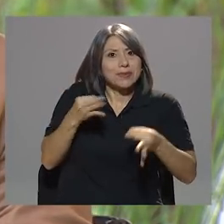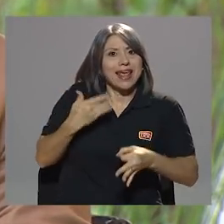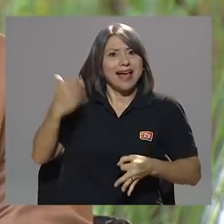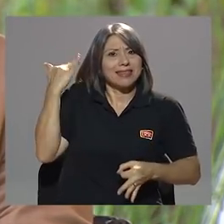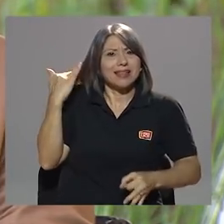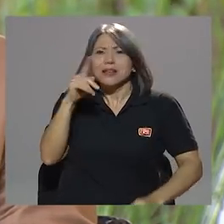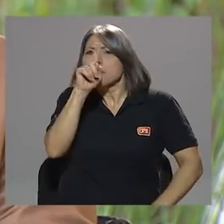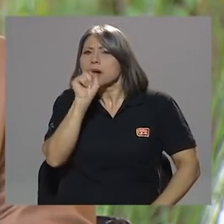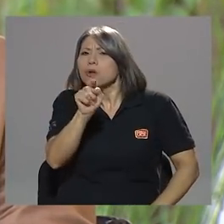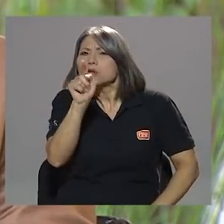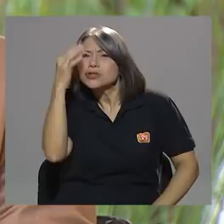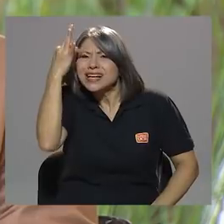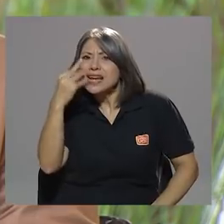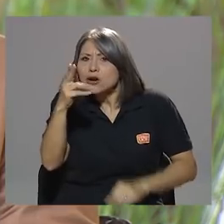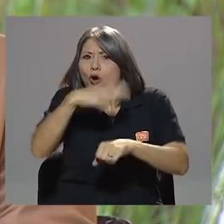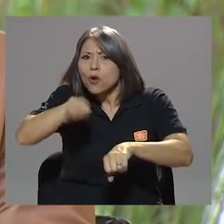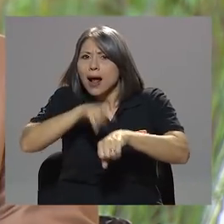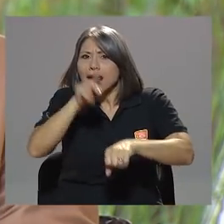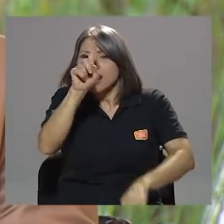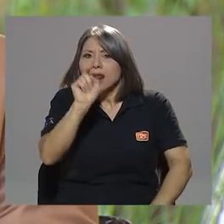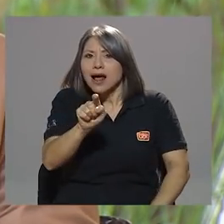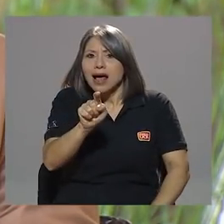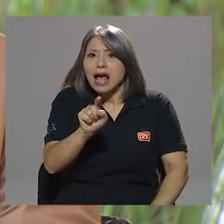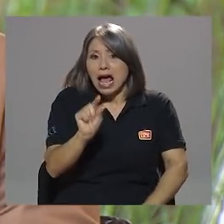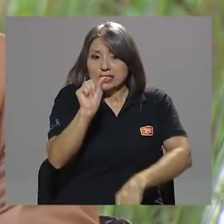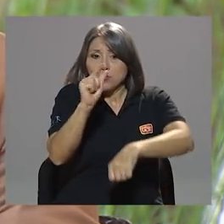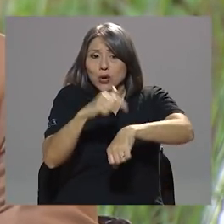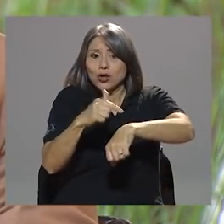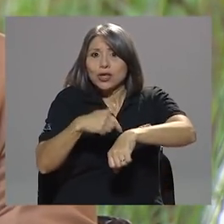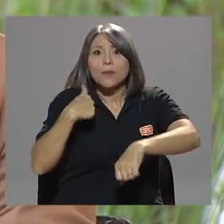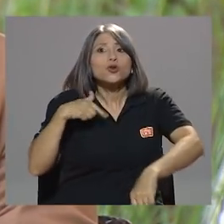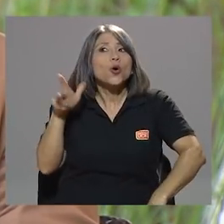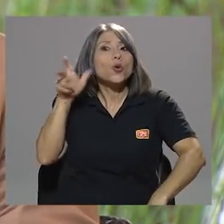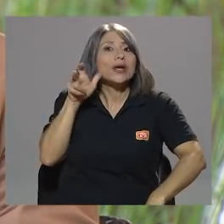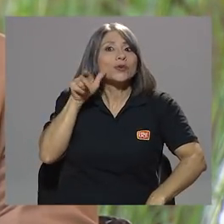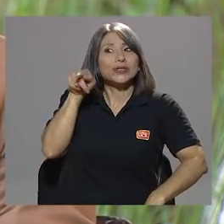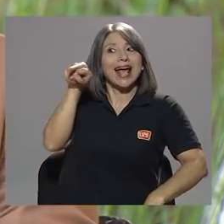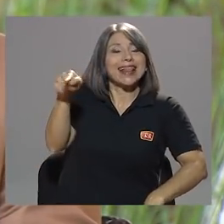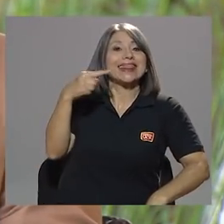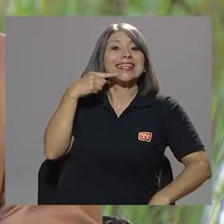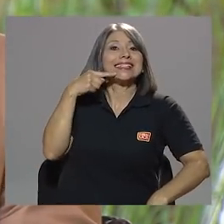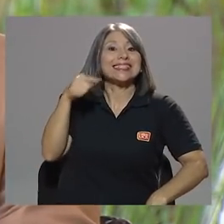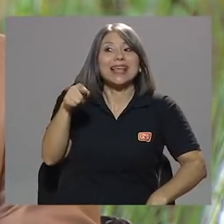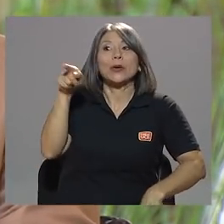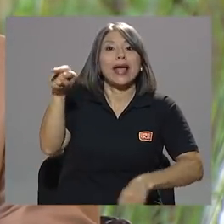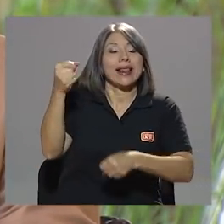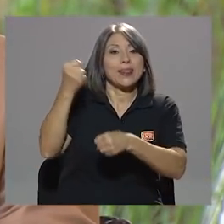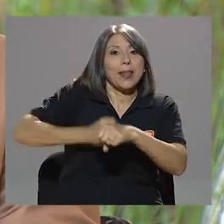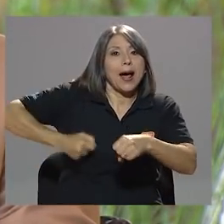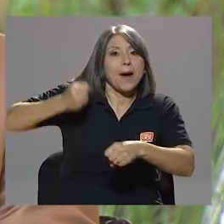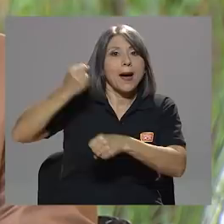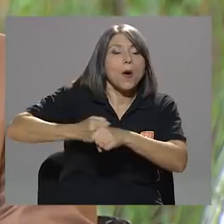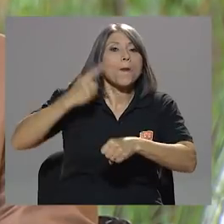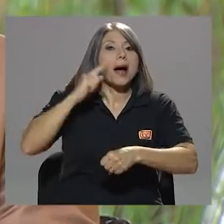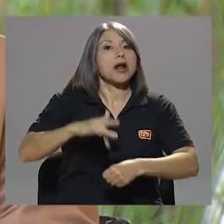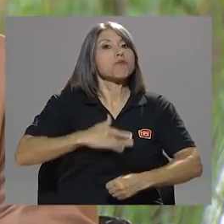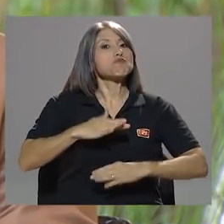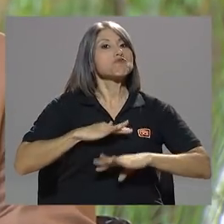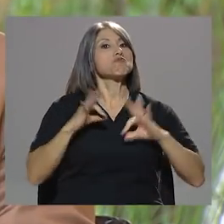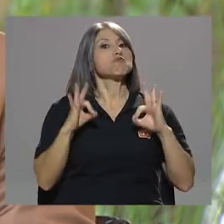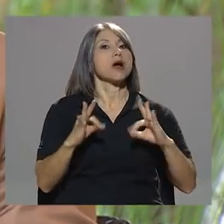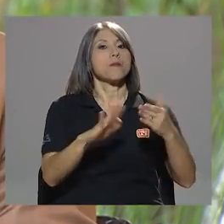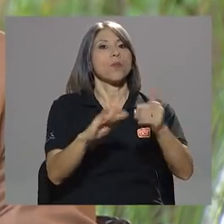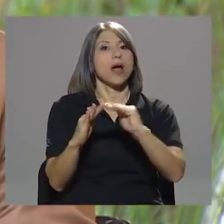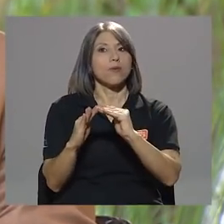¿Eso le parece a usted? ¿Eso Hace poco lo escuché diciendo que es que él trabajó para bienestar del pueblo,